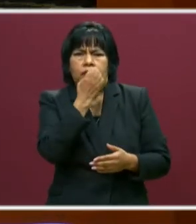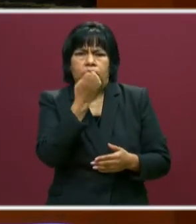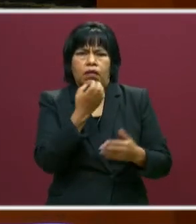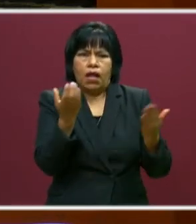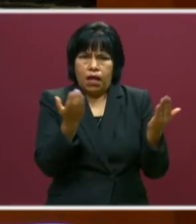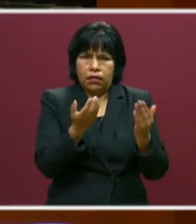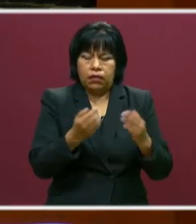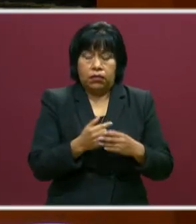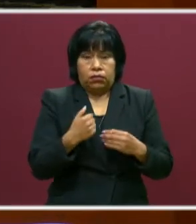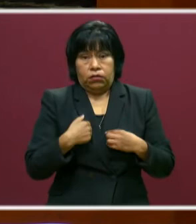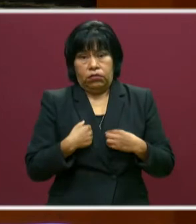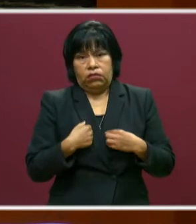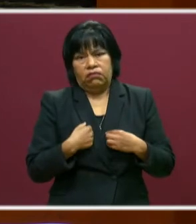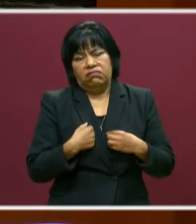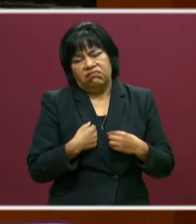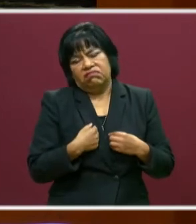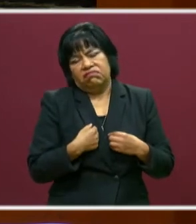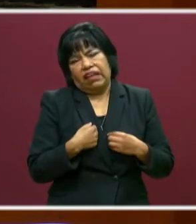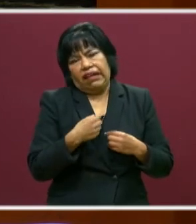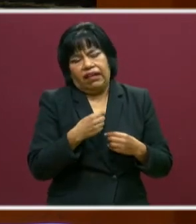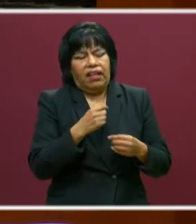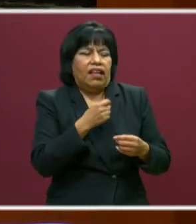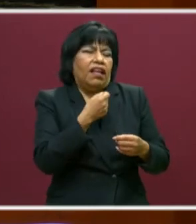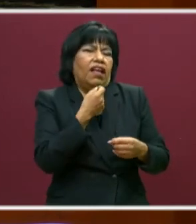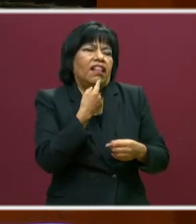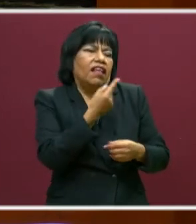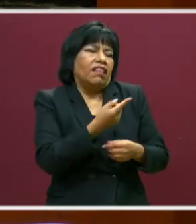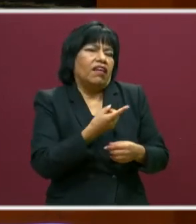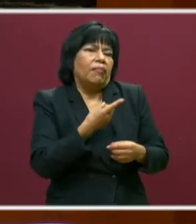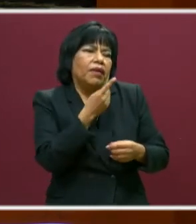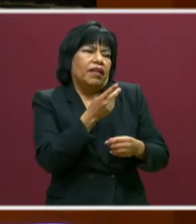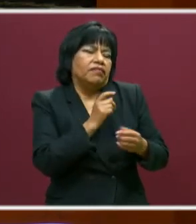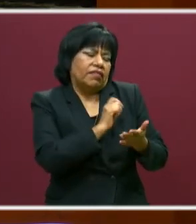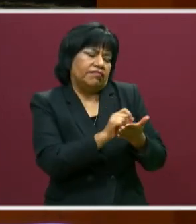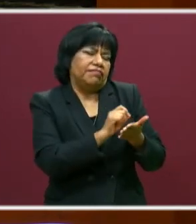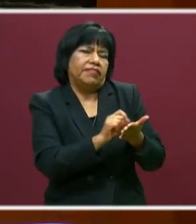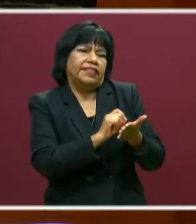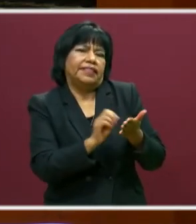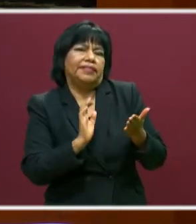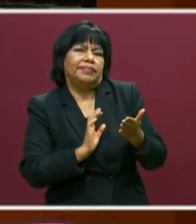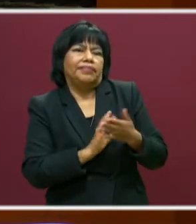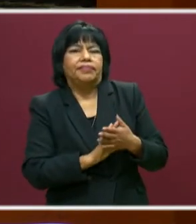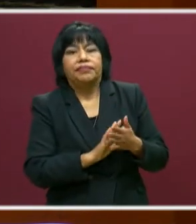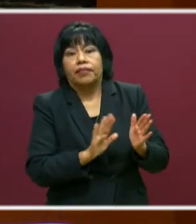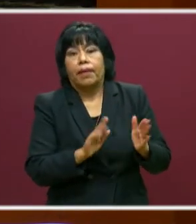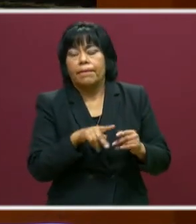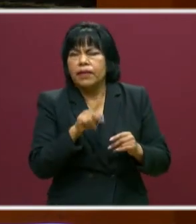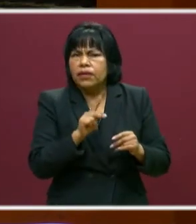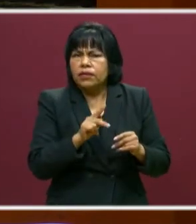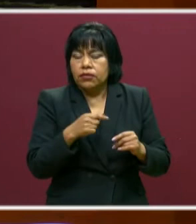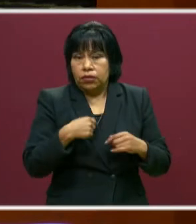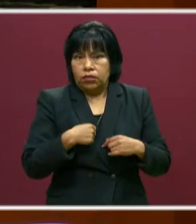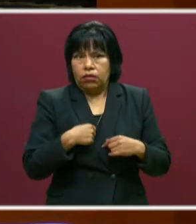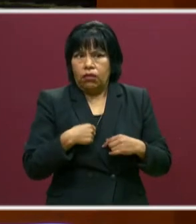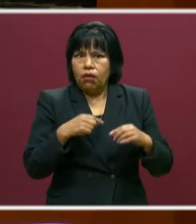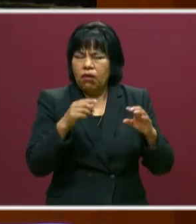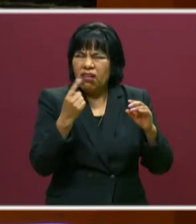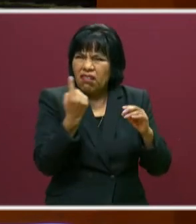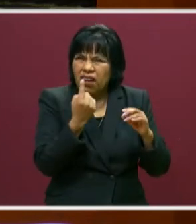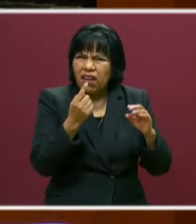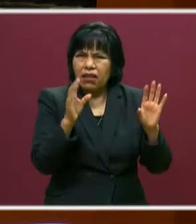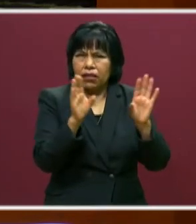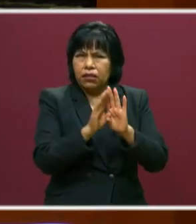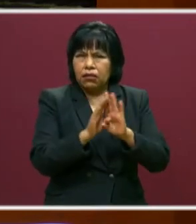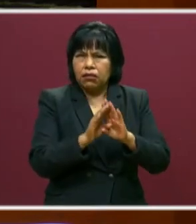Si fuera gasolinero, llego y le dicto. ¿Y ya? Ah, no, pero si es qué construir y cómo construir,